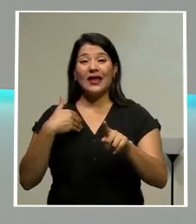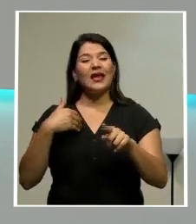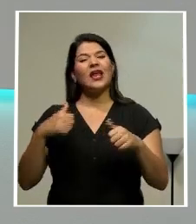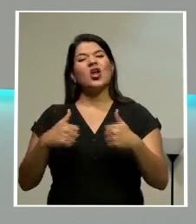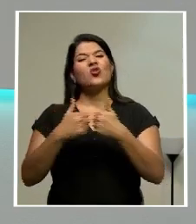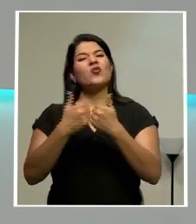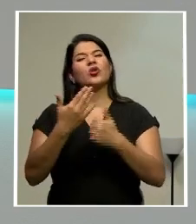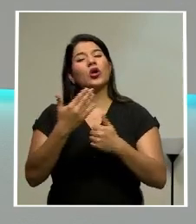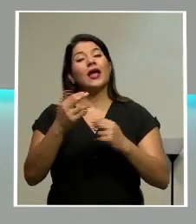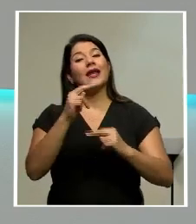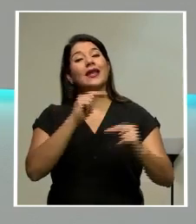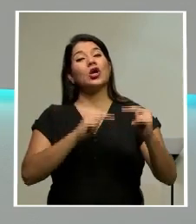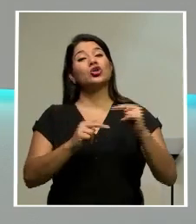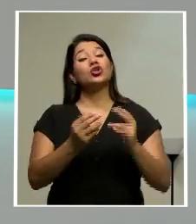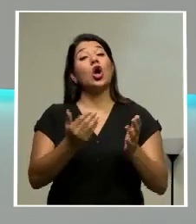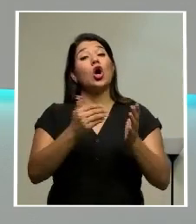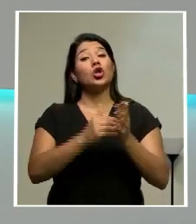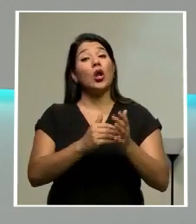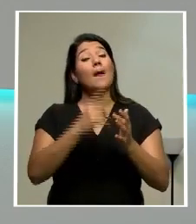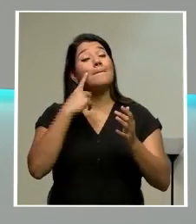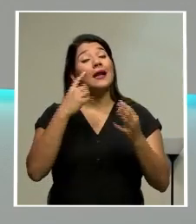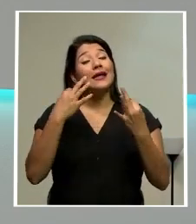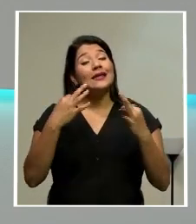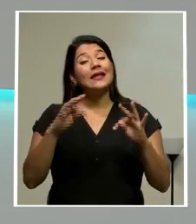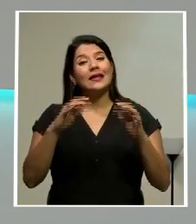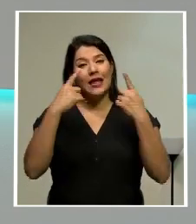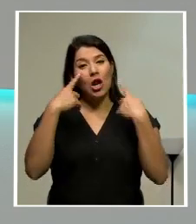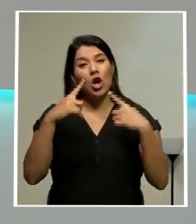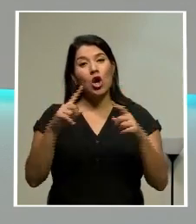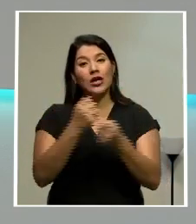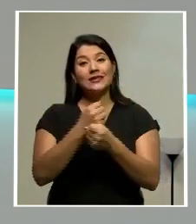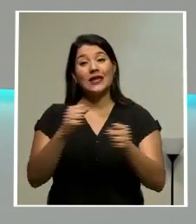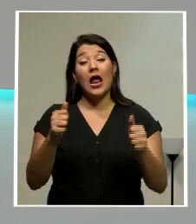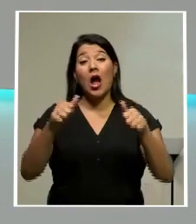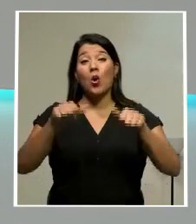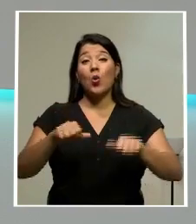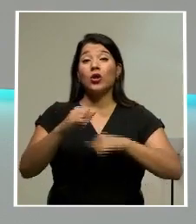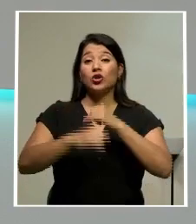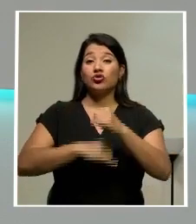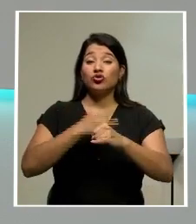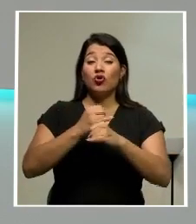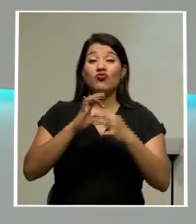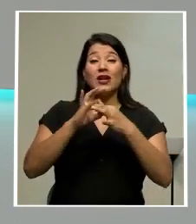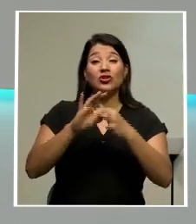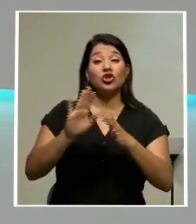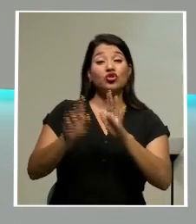para intentar salvar el acuerdo internacional sobre su programa nuclear.